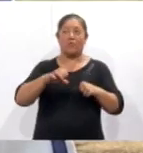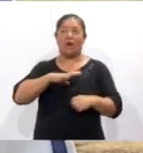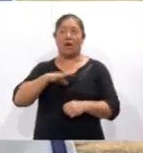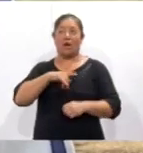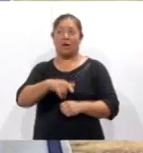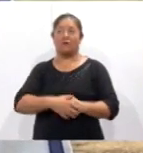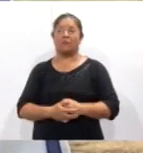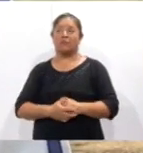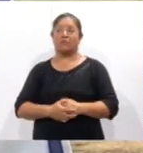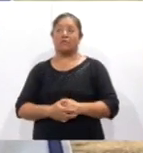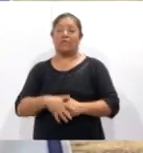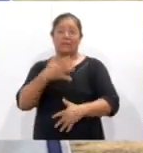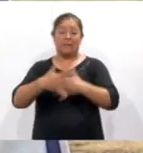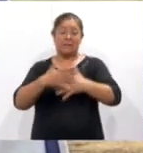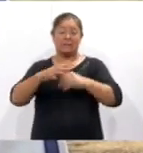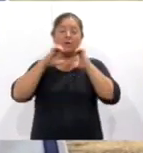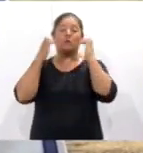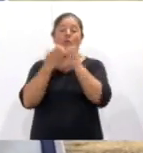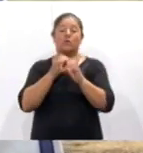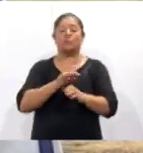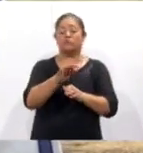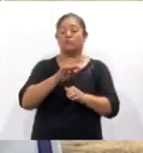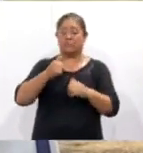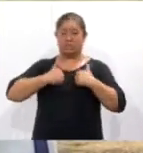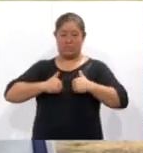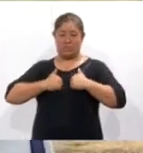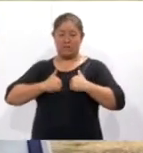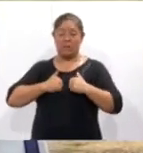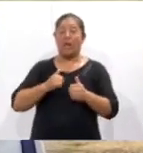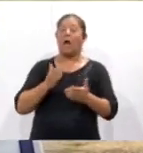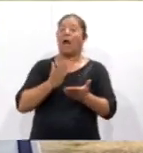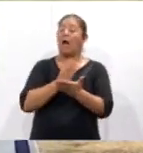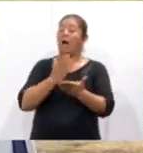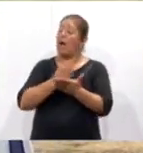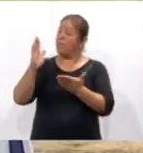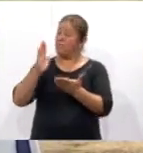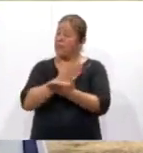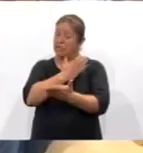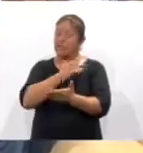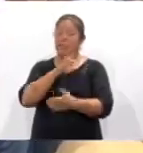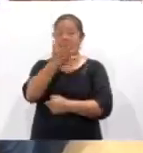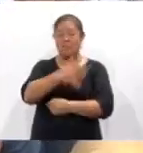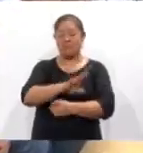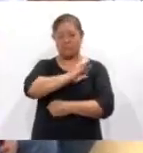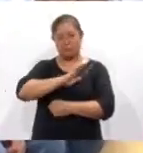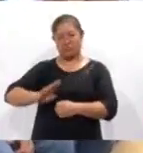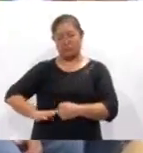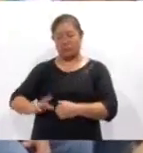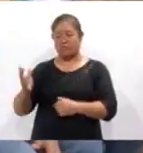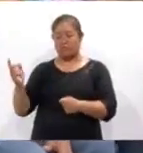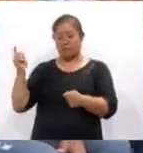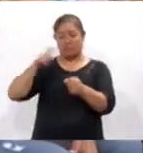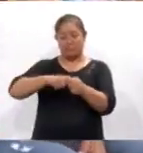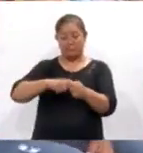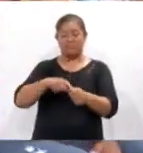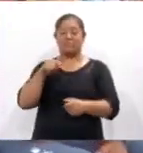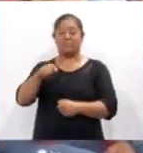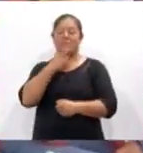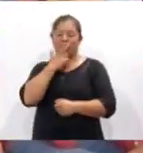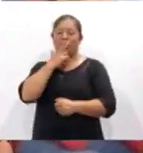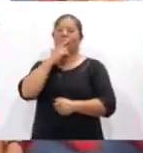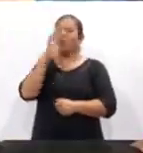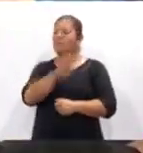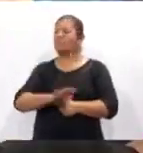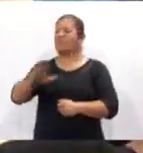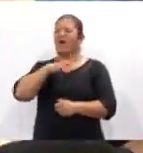las 15 comunidades de Santana más otros 10 municipios. La afición que disfrutó en todo momento cada jugada